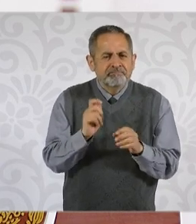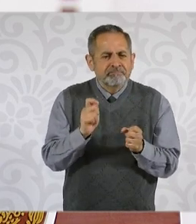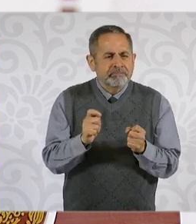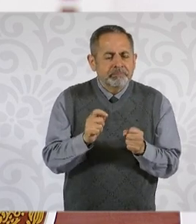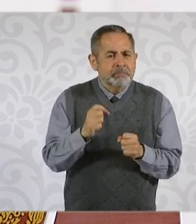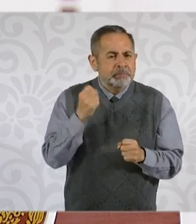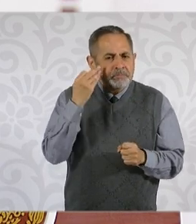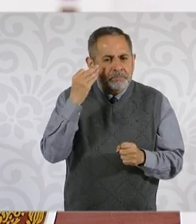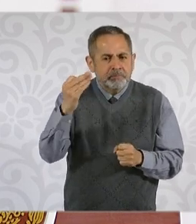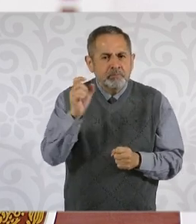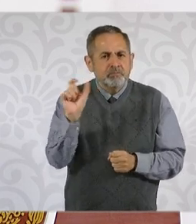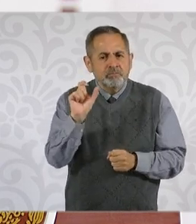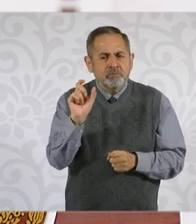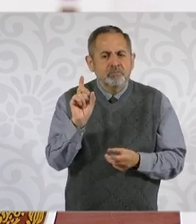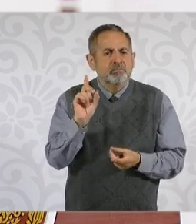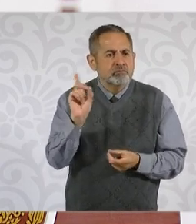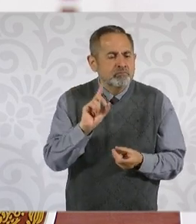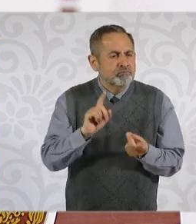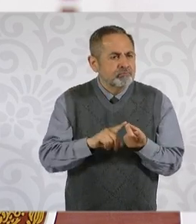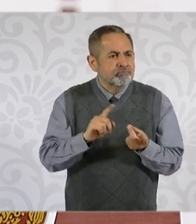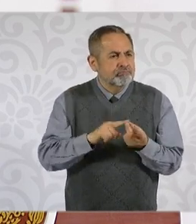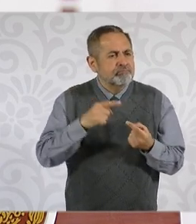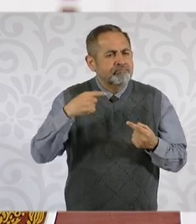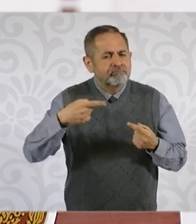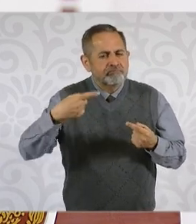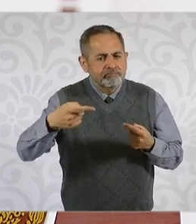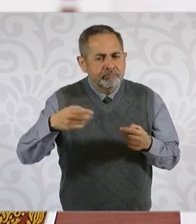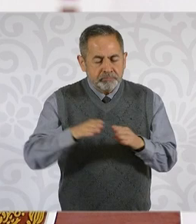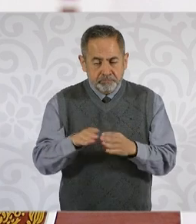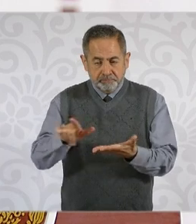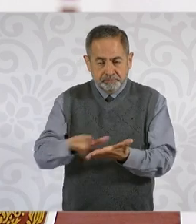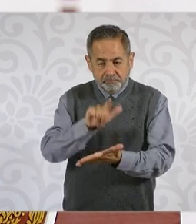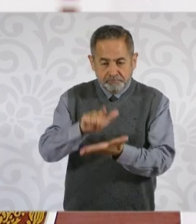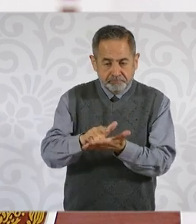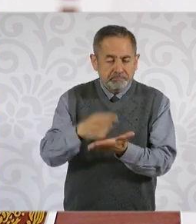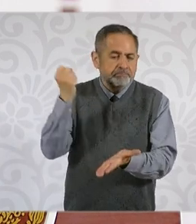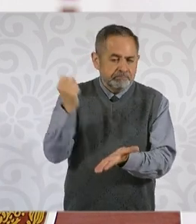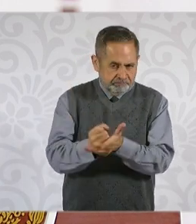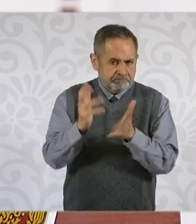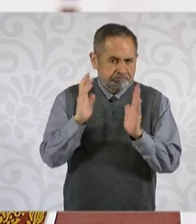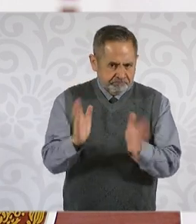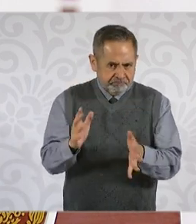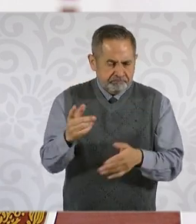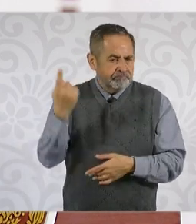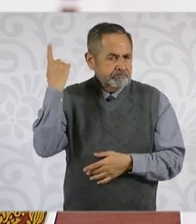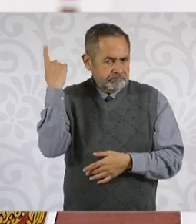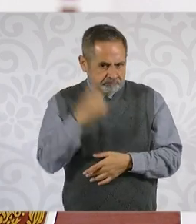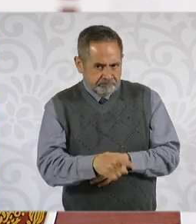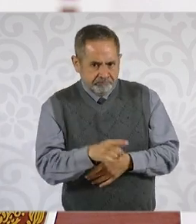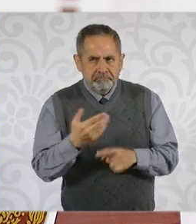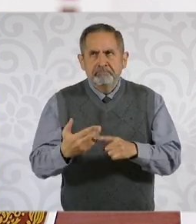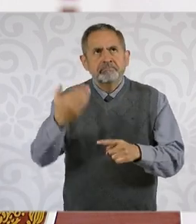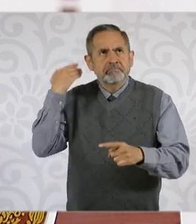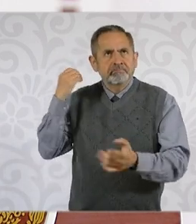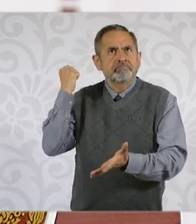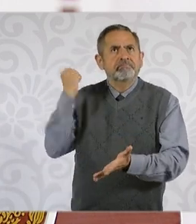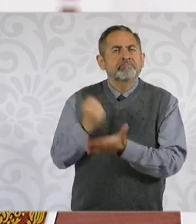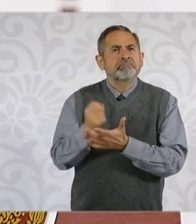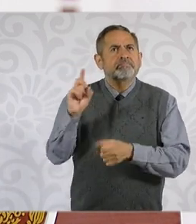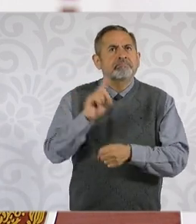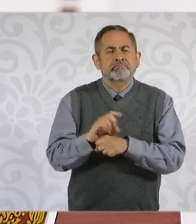tiempos sobre lo que ordenó la reforma constitucional aprobada el 15 de